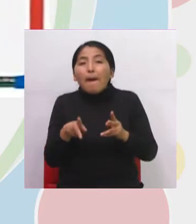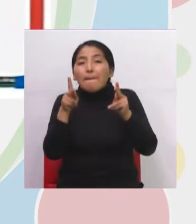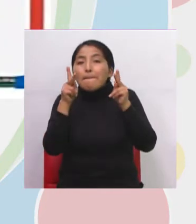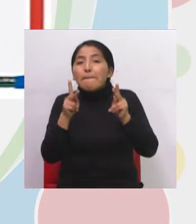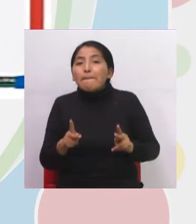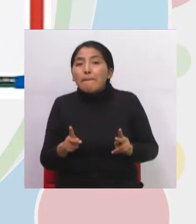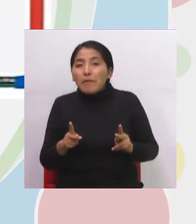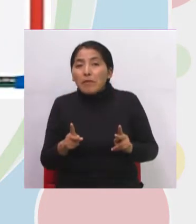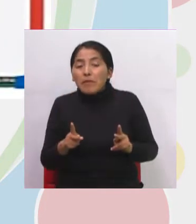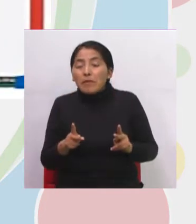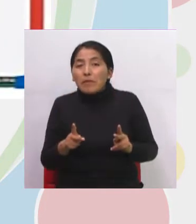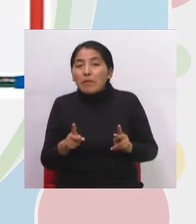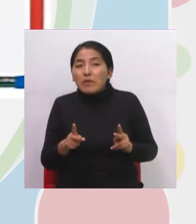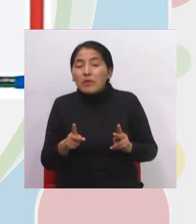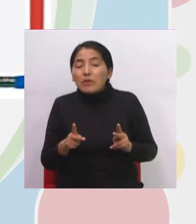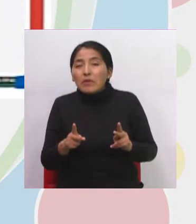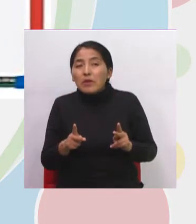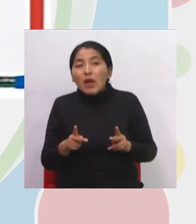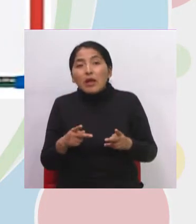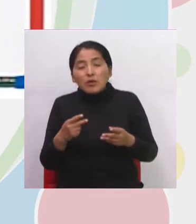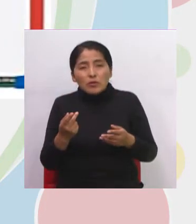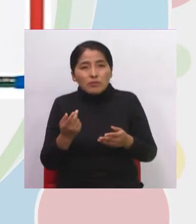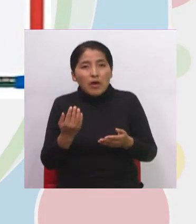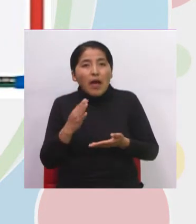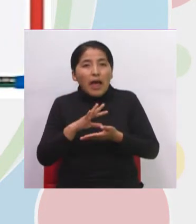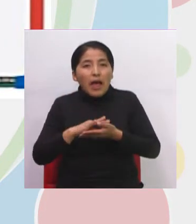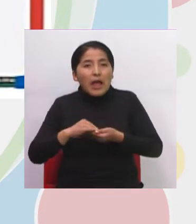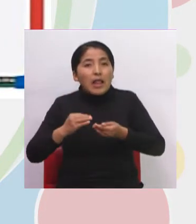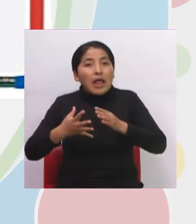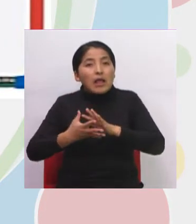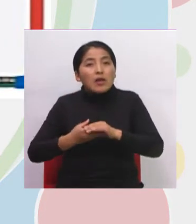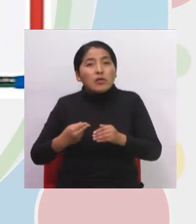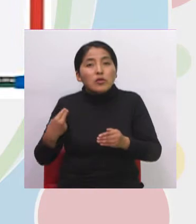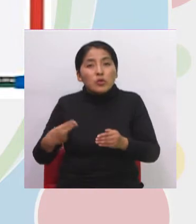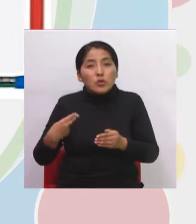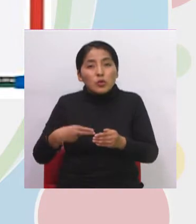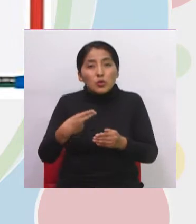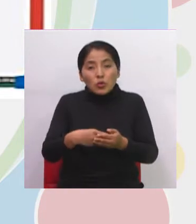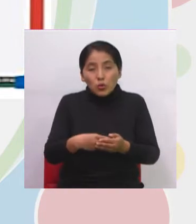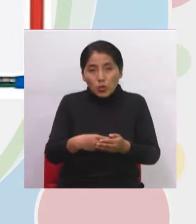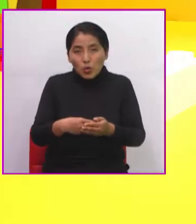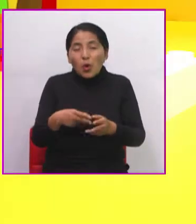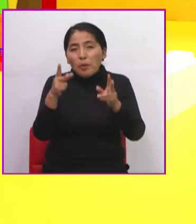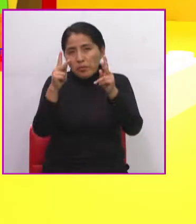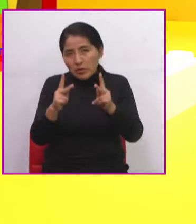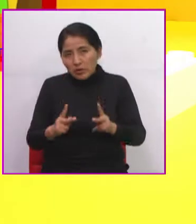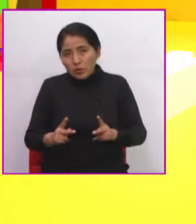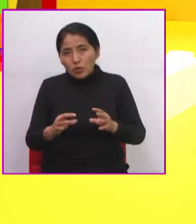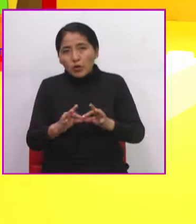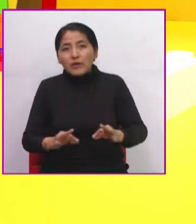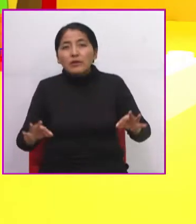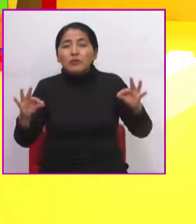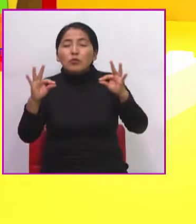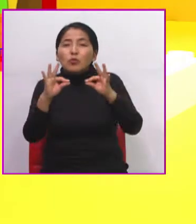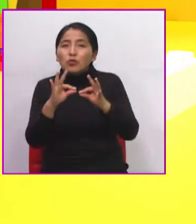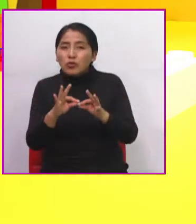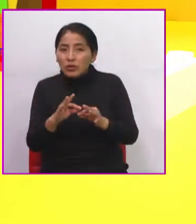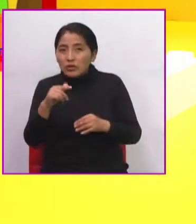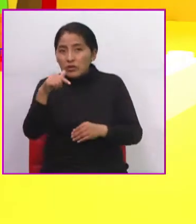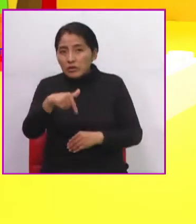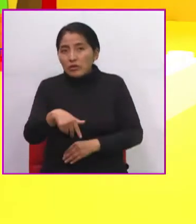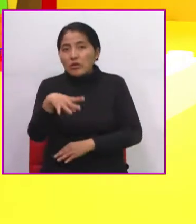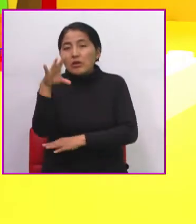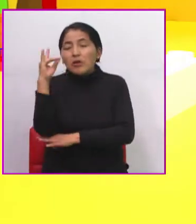que han formado parte de la historia en nuestro país. Por ejemplo, acá si tú lees,